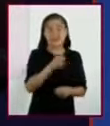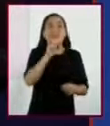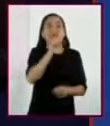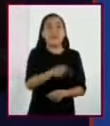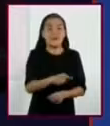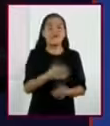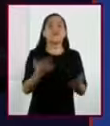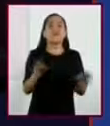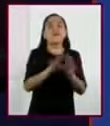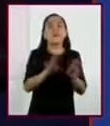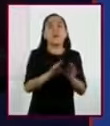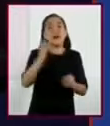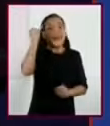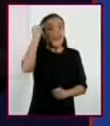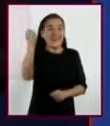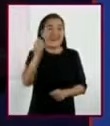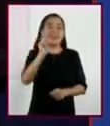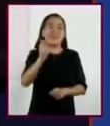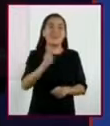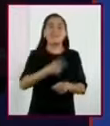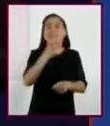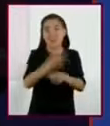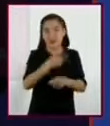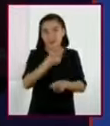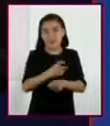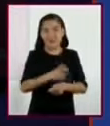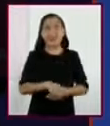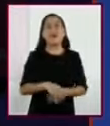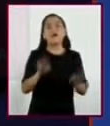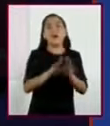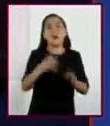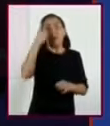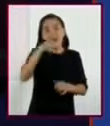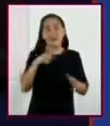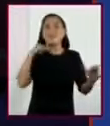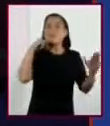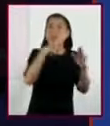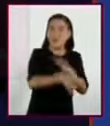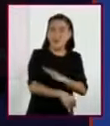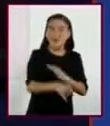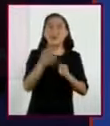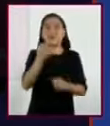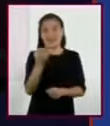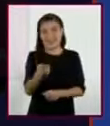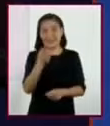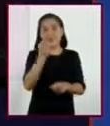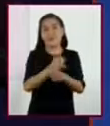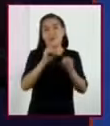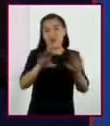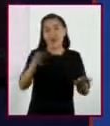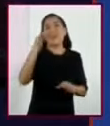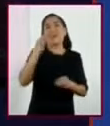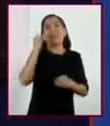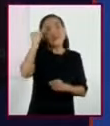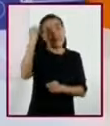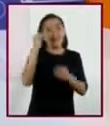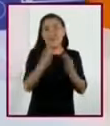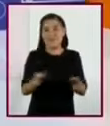éstas son ideas secundarias que ayudan a complementar y profundizar la información de la idea principal.